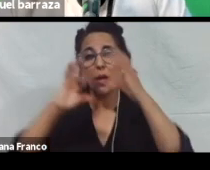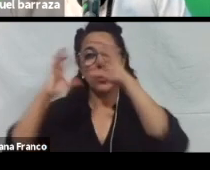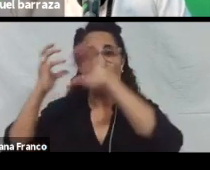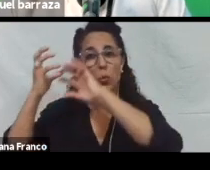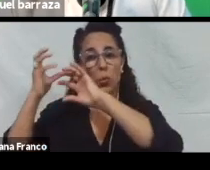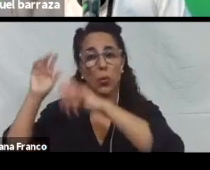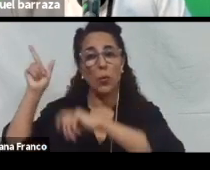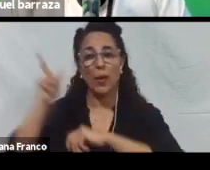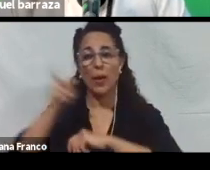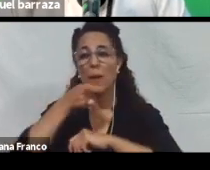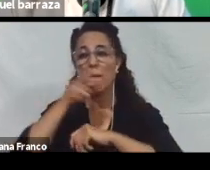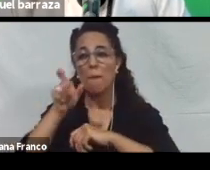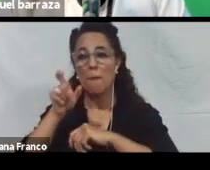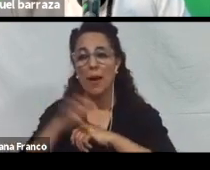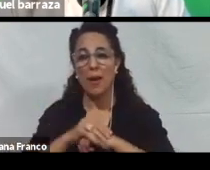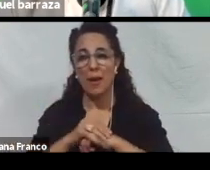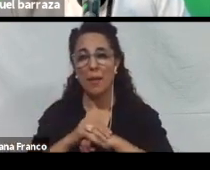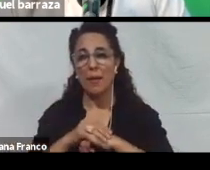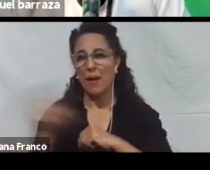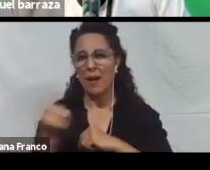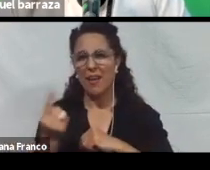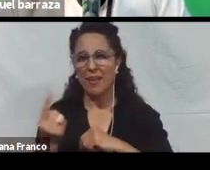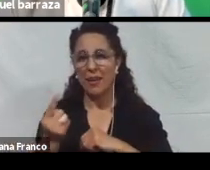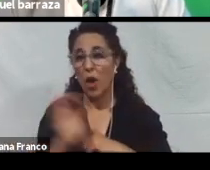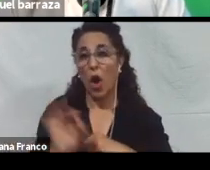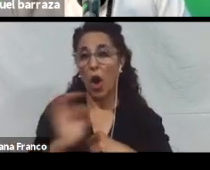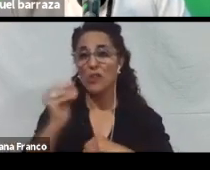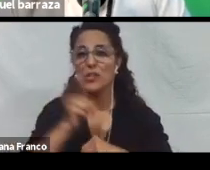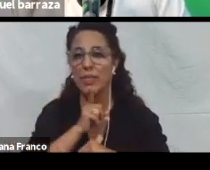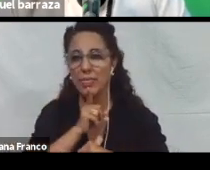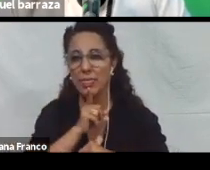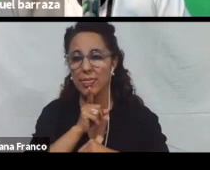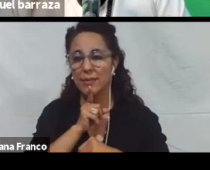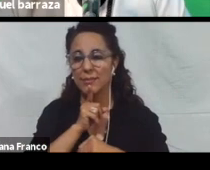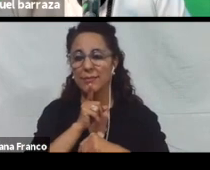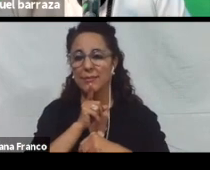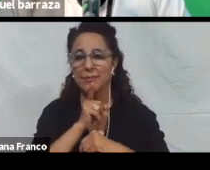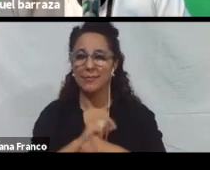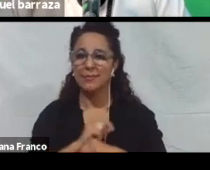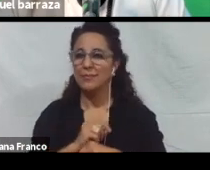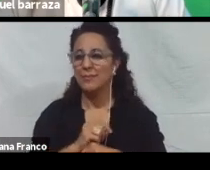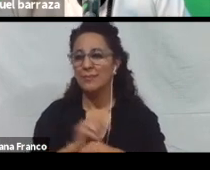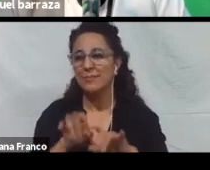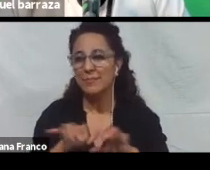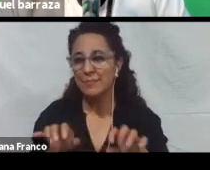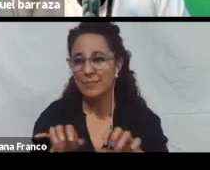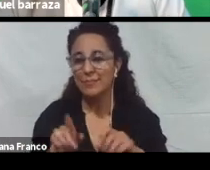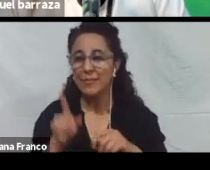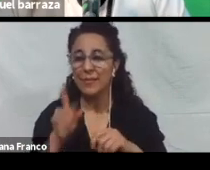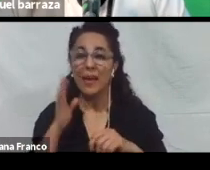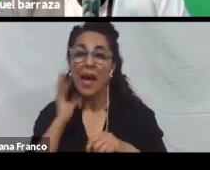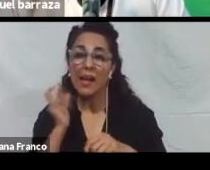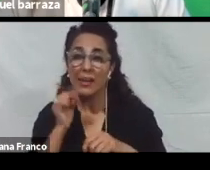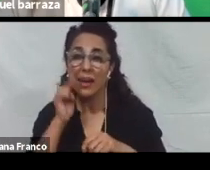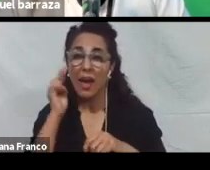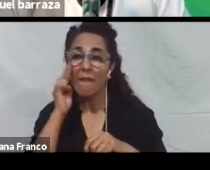Que son. Elementos ágiles. O el mismo chat. Si estamos escribiendo. Alguien que no tenga. Velocidad en la vista. Alguien que utilice. El lector de pantalla.